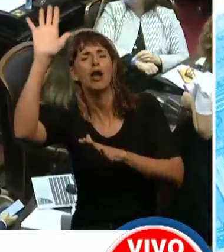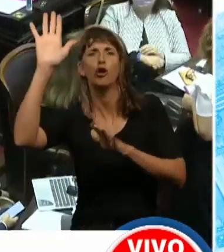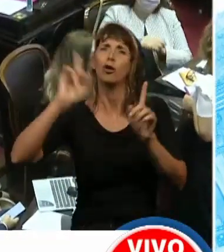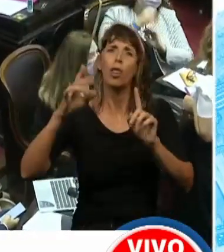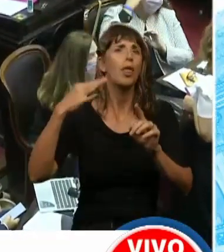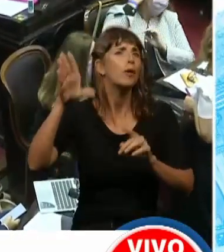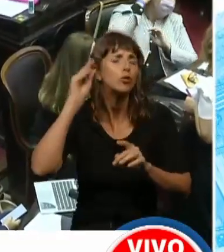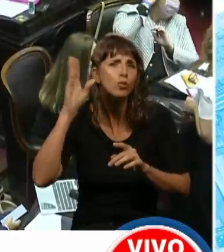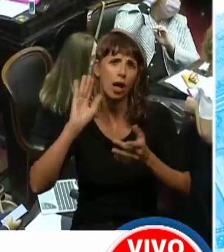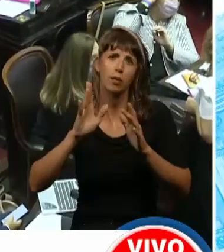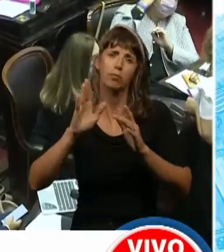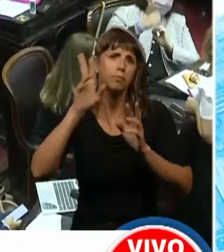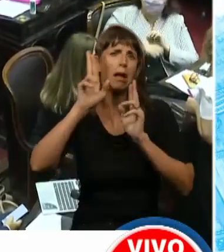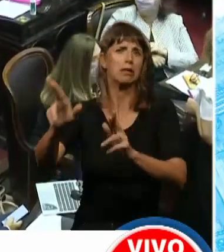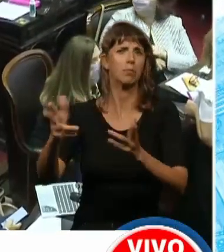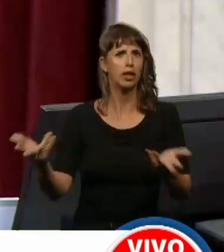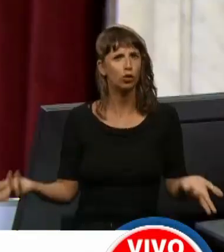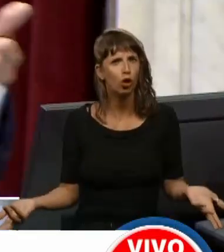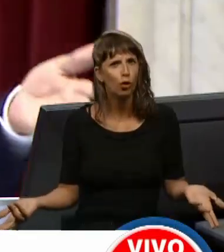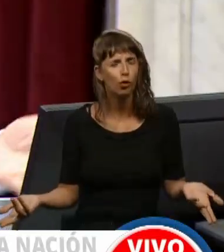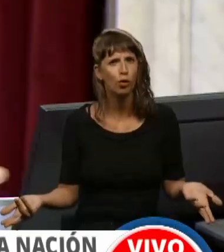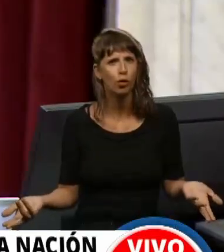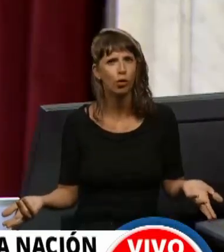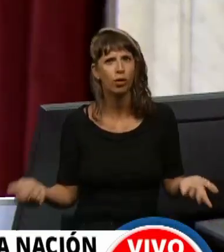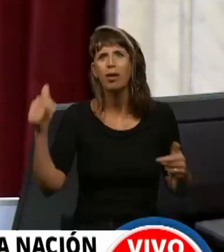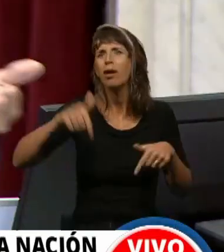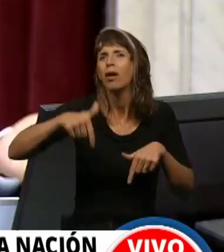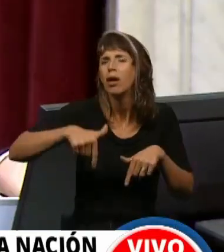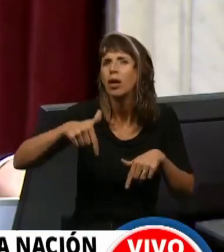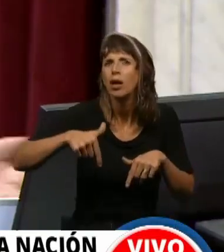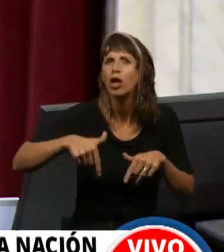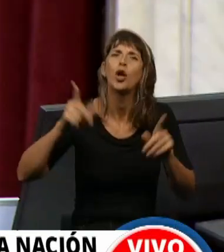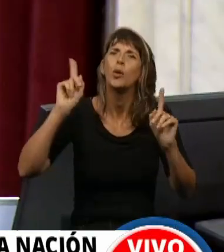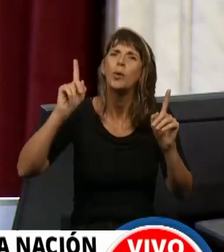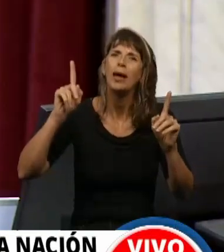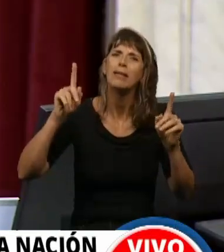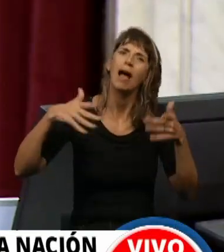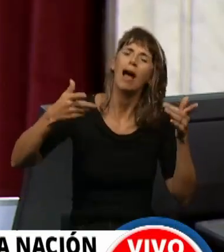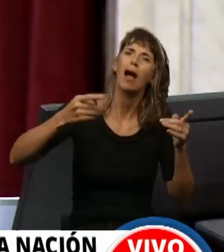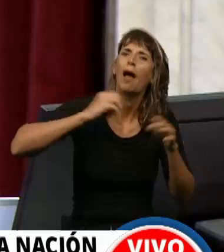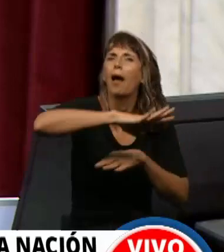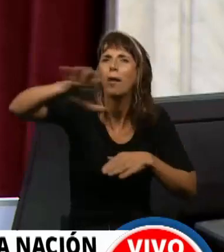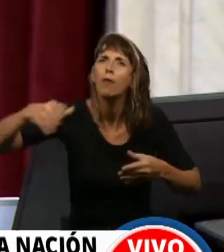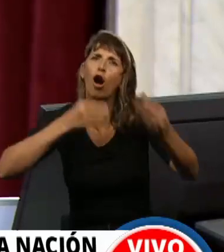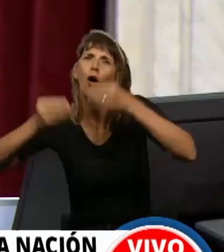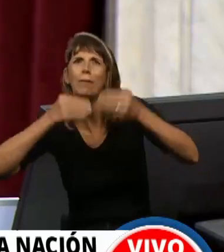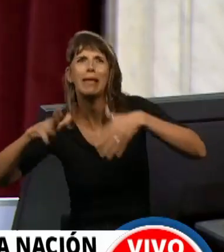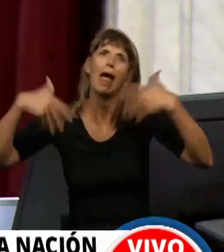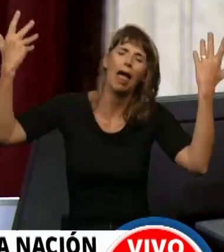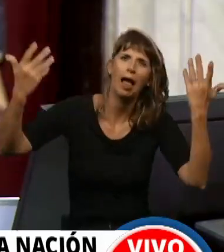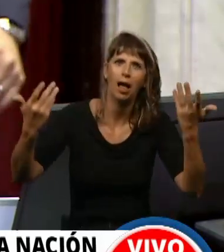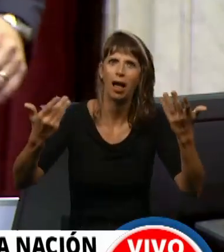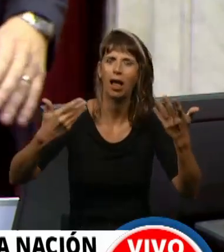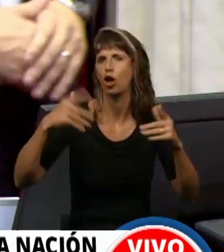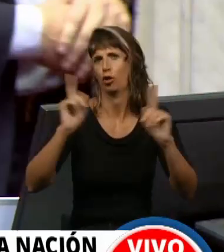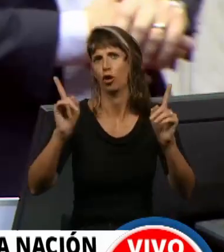hay que escuchar con respeto, no estamos en un picnic, cuando habla un diputado hay que escucharlo.